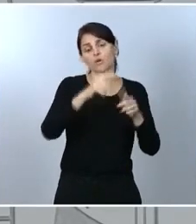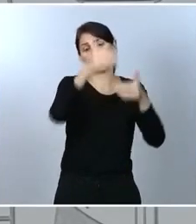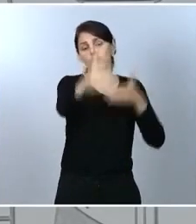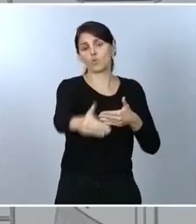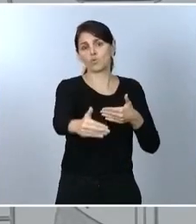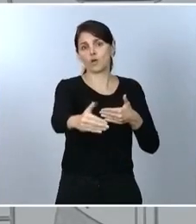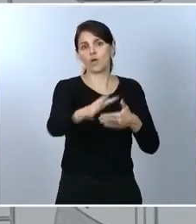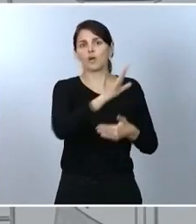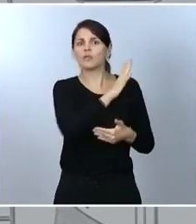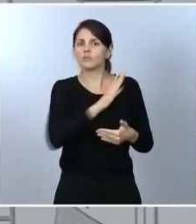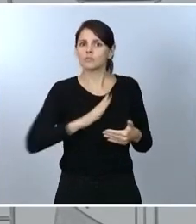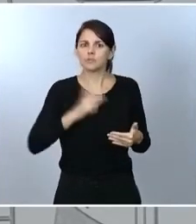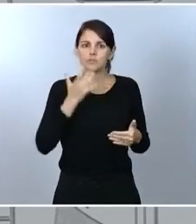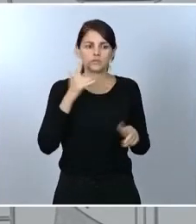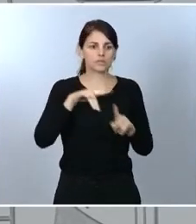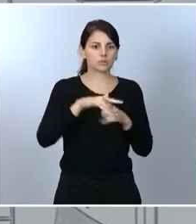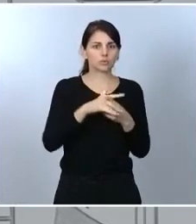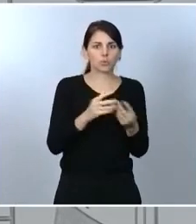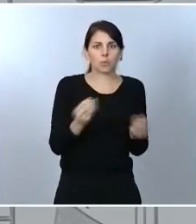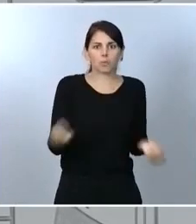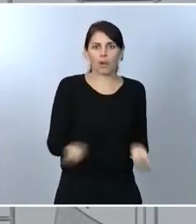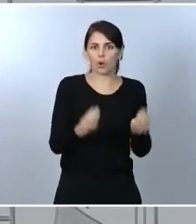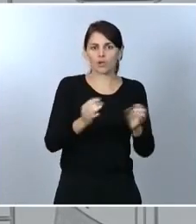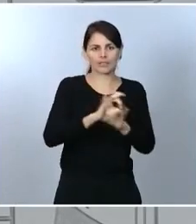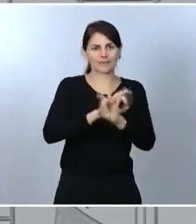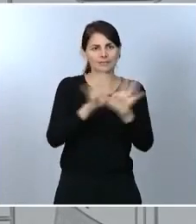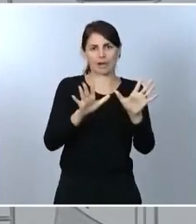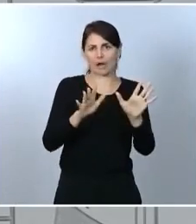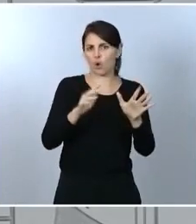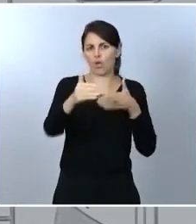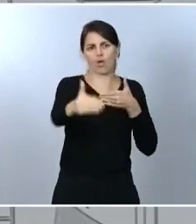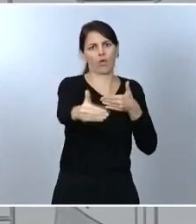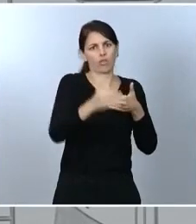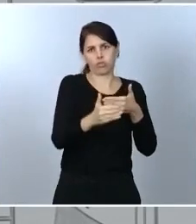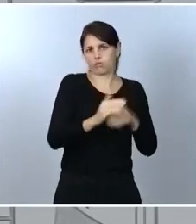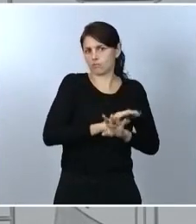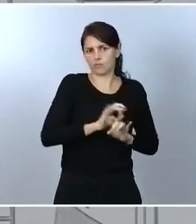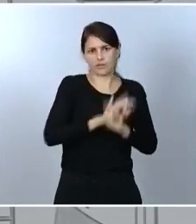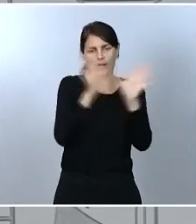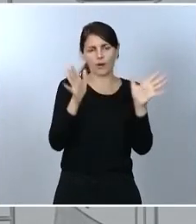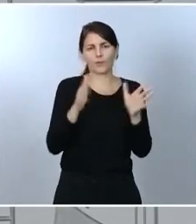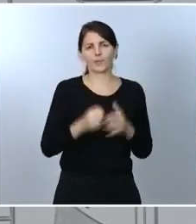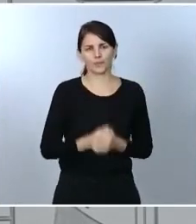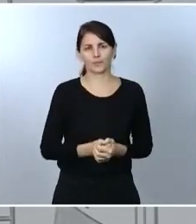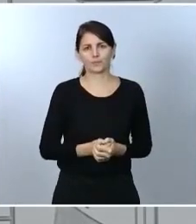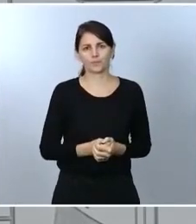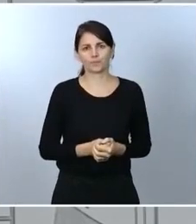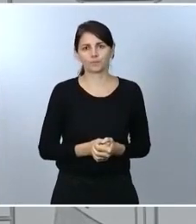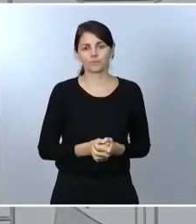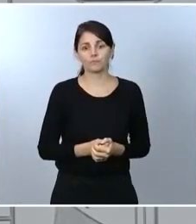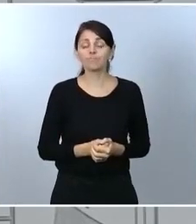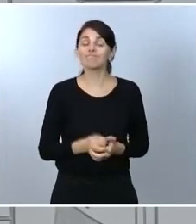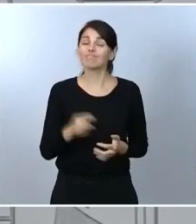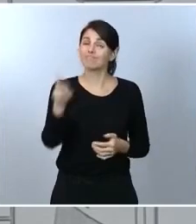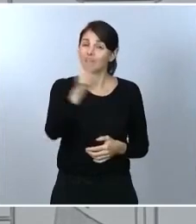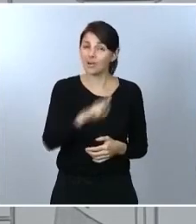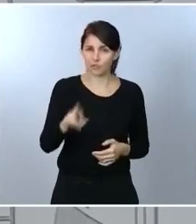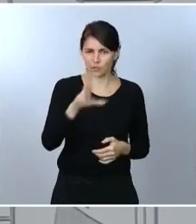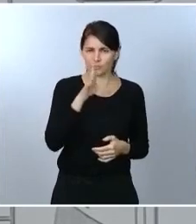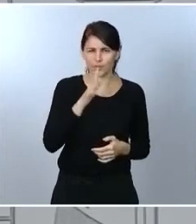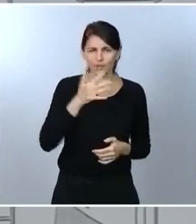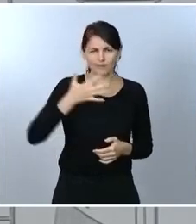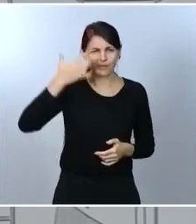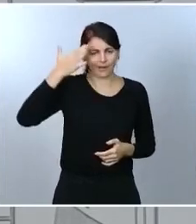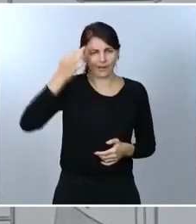estaremos ni un día más ni un día menos con este instrumento constitucional. E insisto, porque me parece muy importante, los ciudadanos deben tener